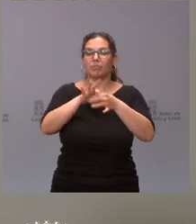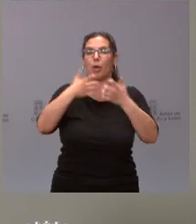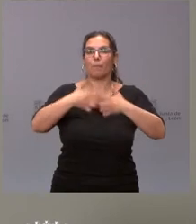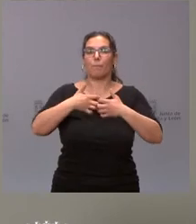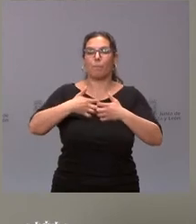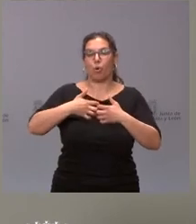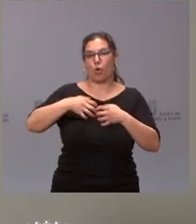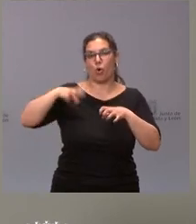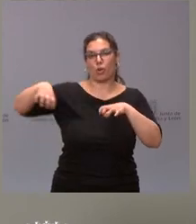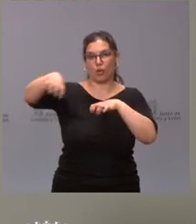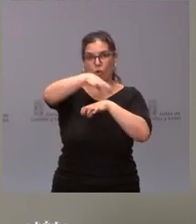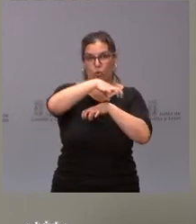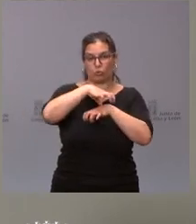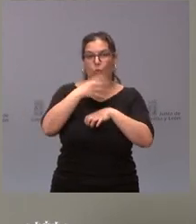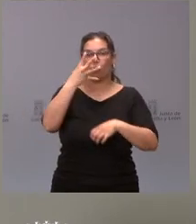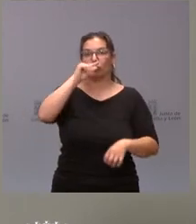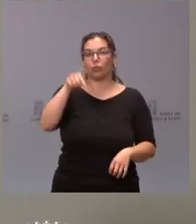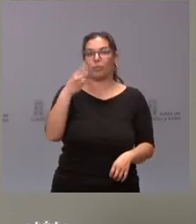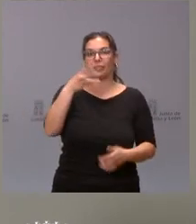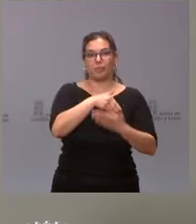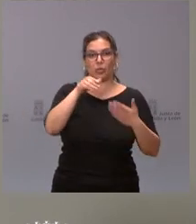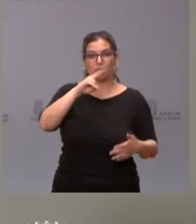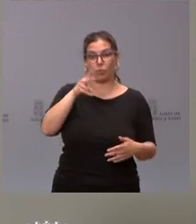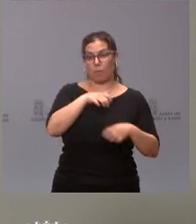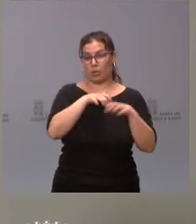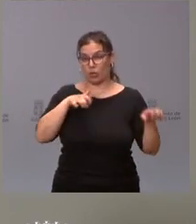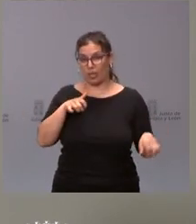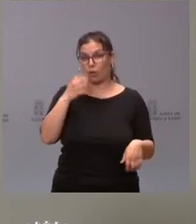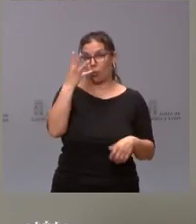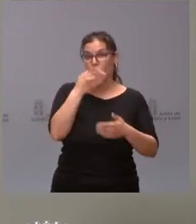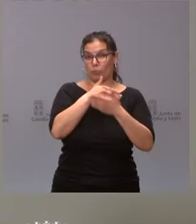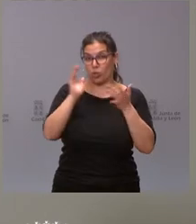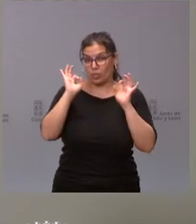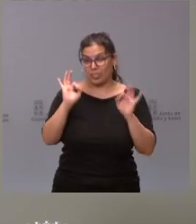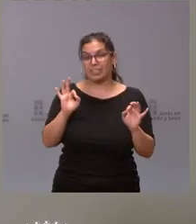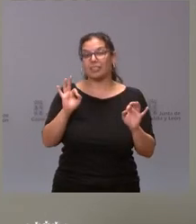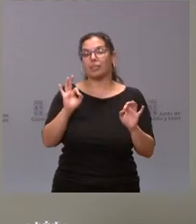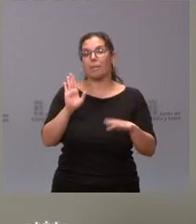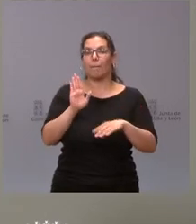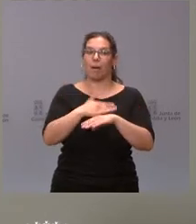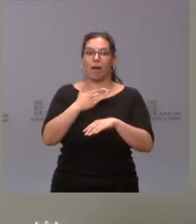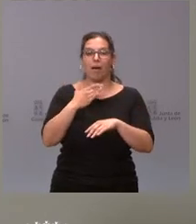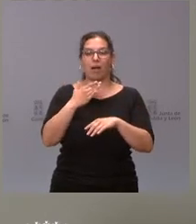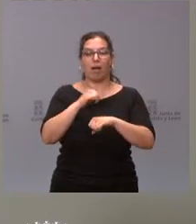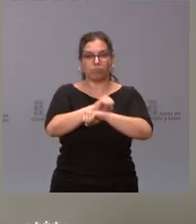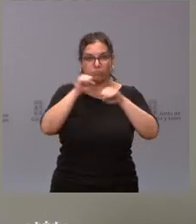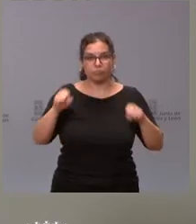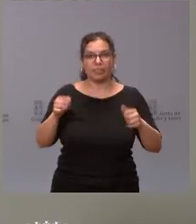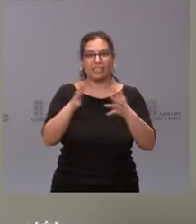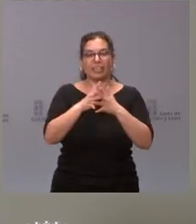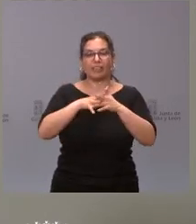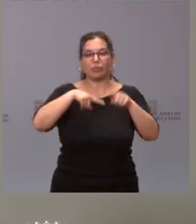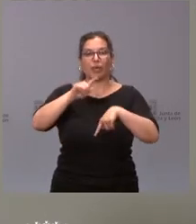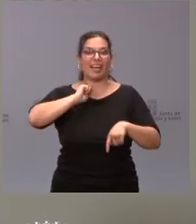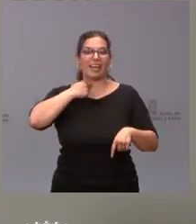empresariales, 4,3 millones de euros, de los cuales la mayor parte de 4 millones de euros corresponden al refuerzo de la infraestructura del gas